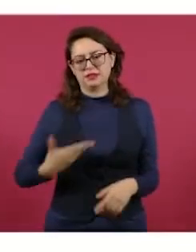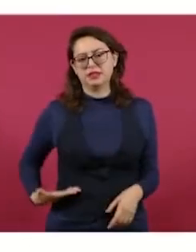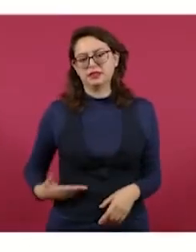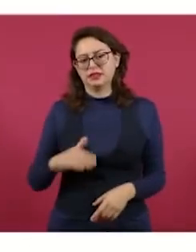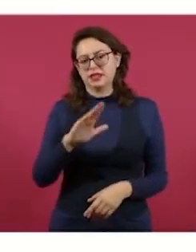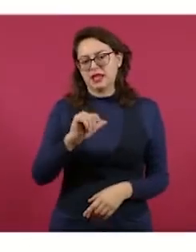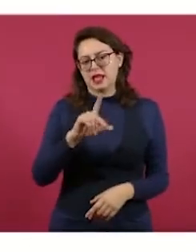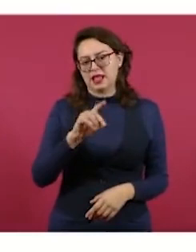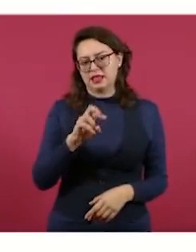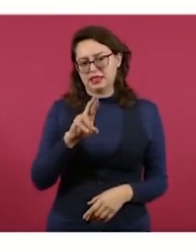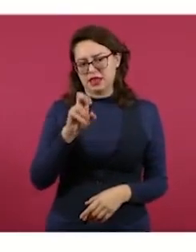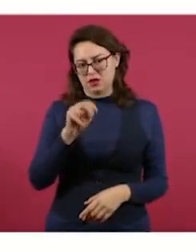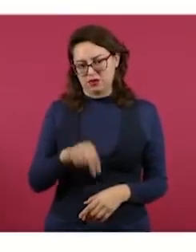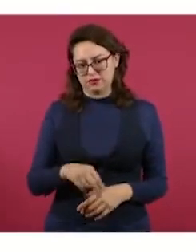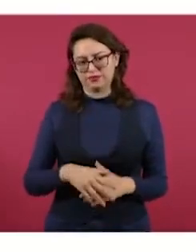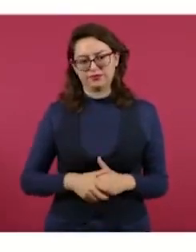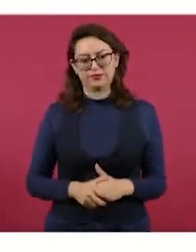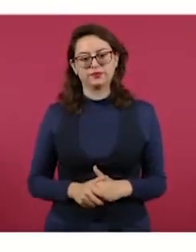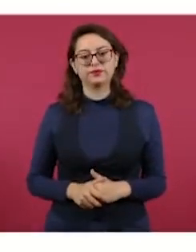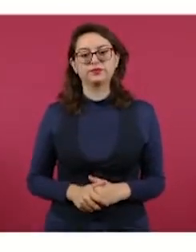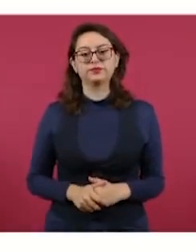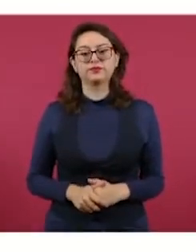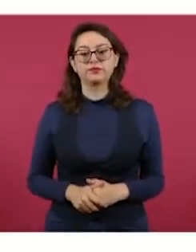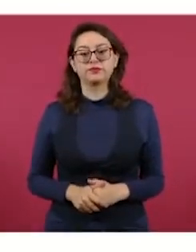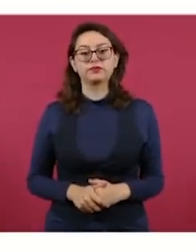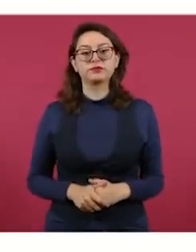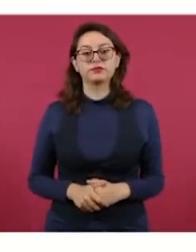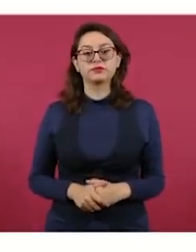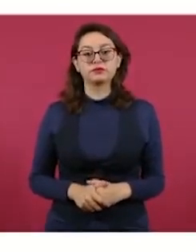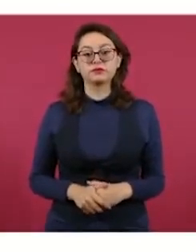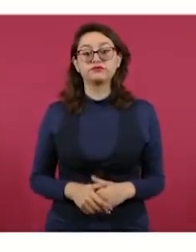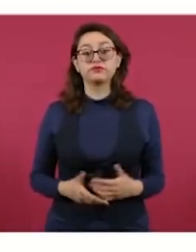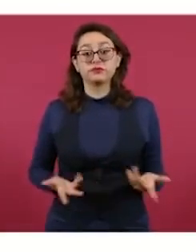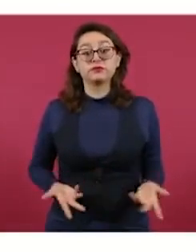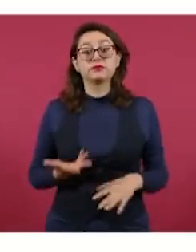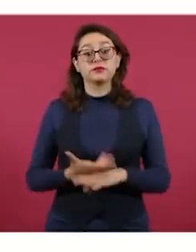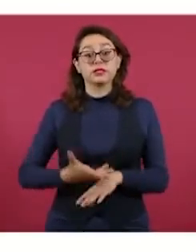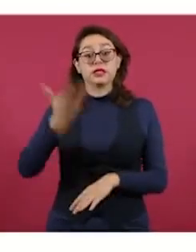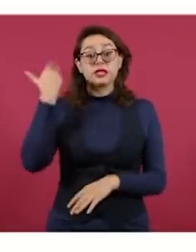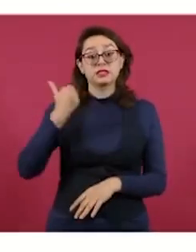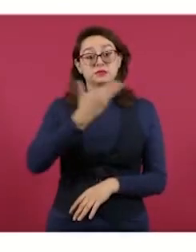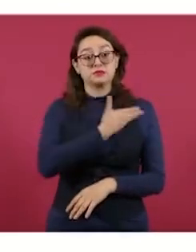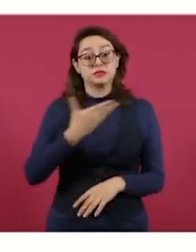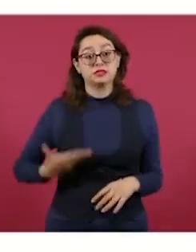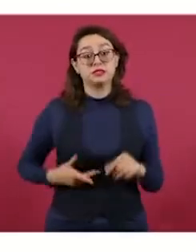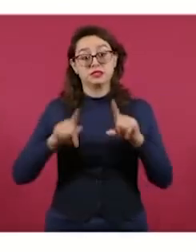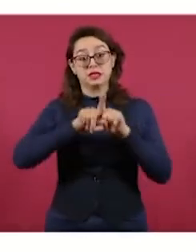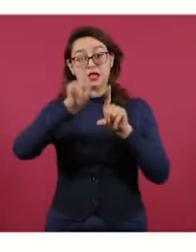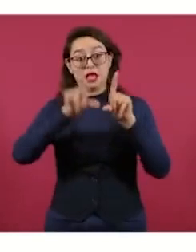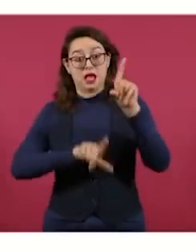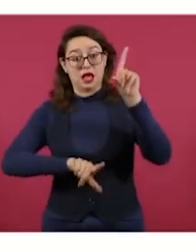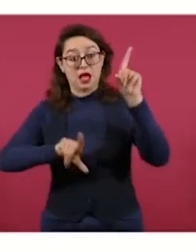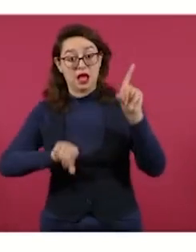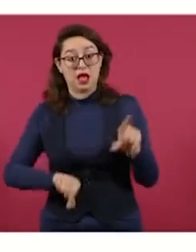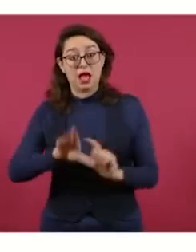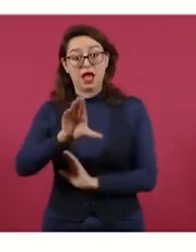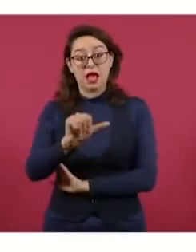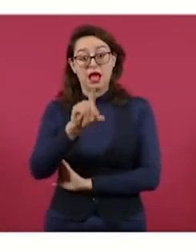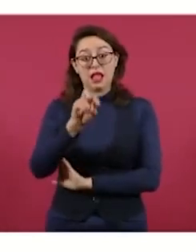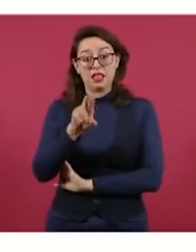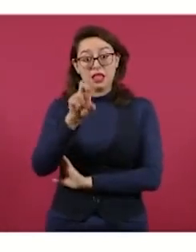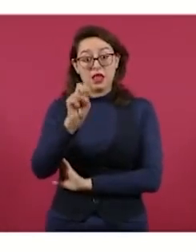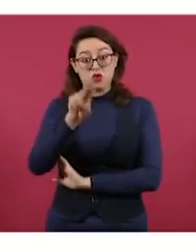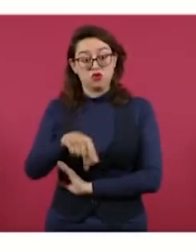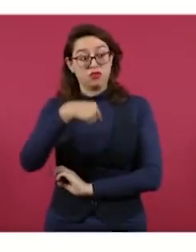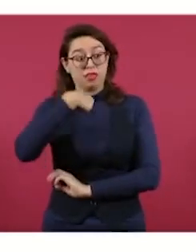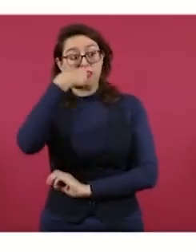dice la maestra. Esa fue la respuesta del entonces presidente de México, Felipe Calderón, cuando le